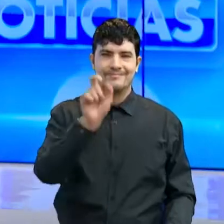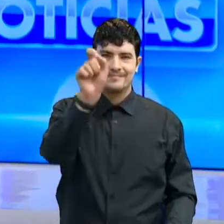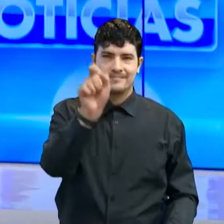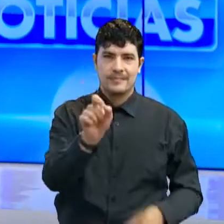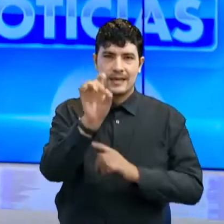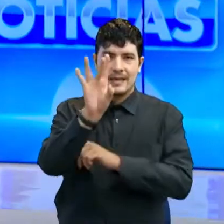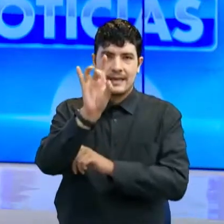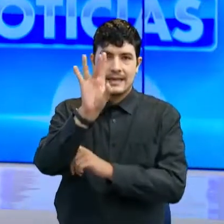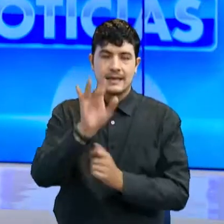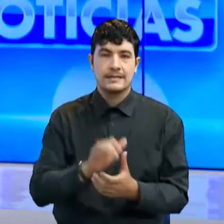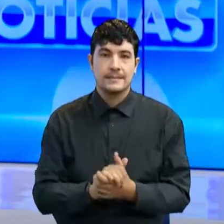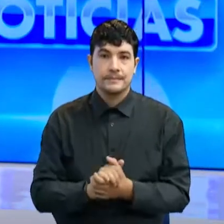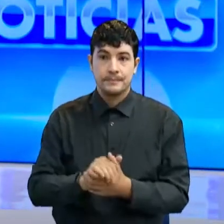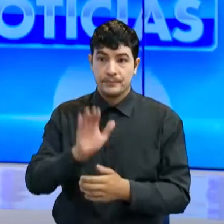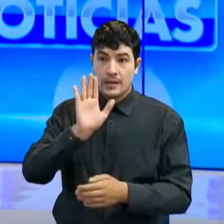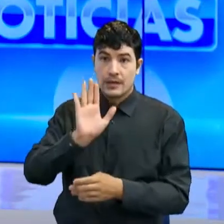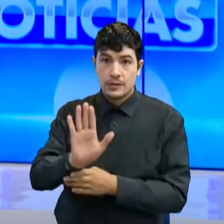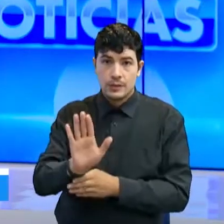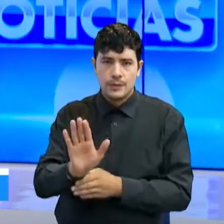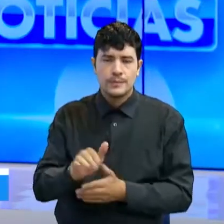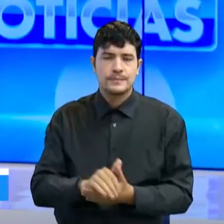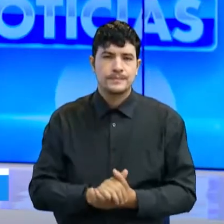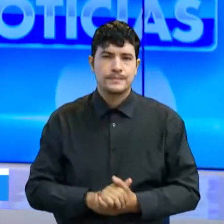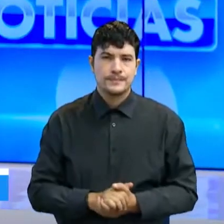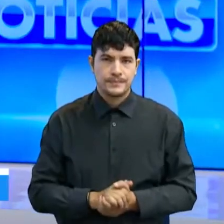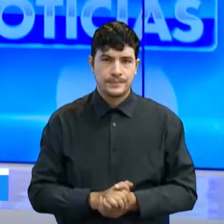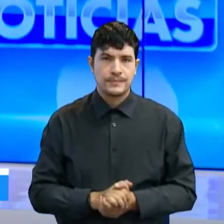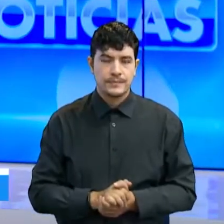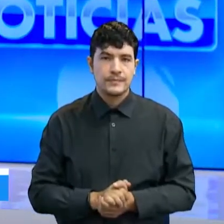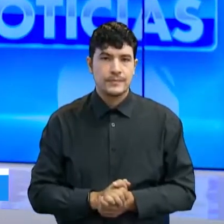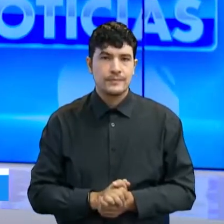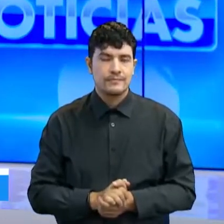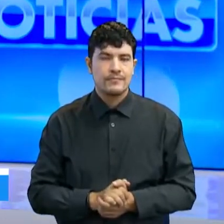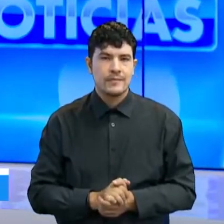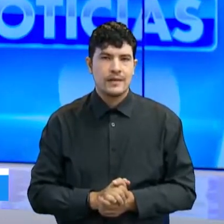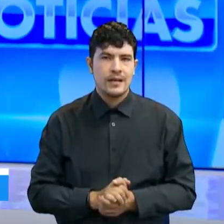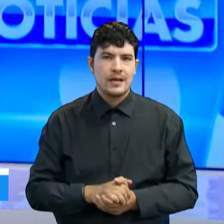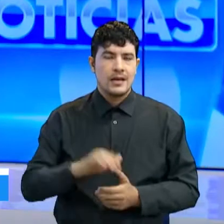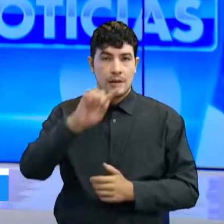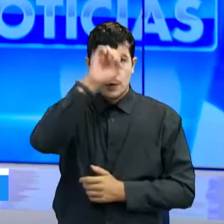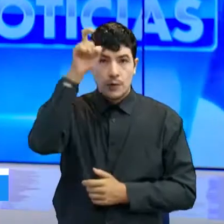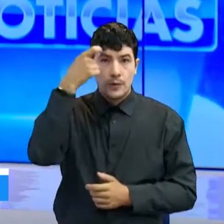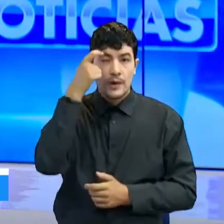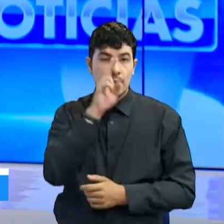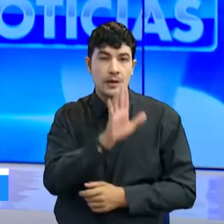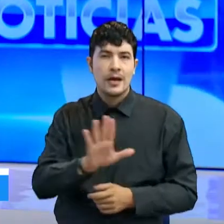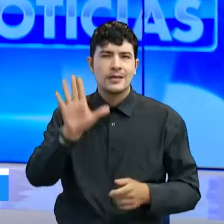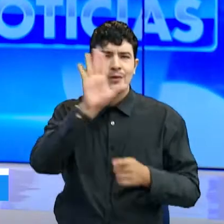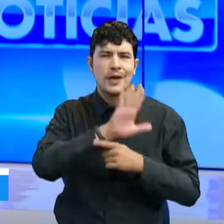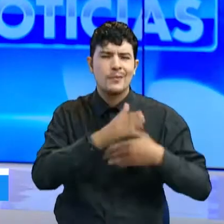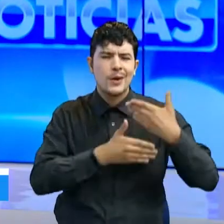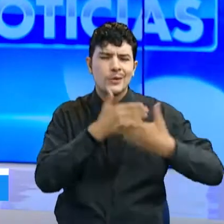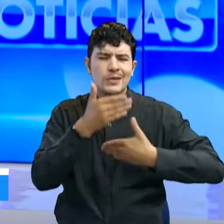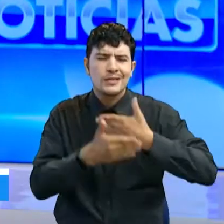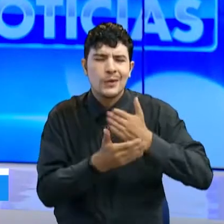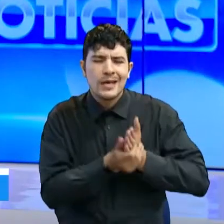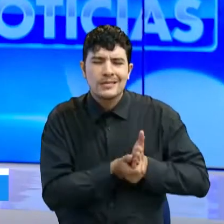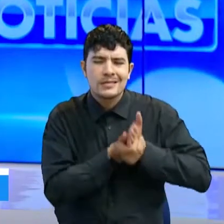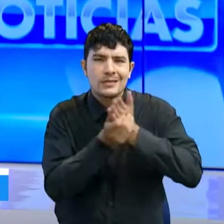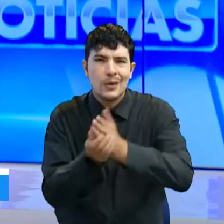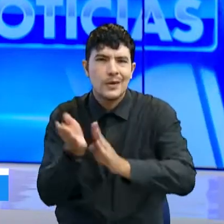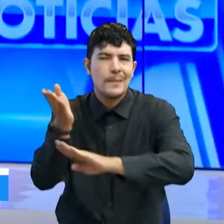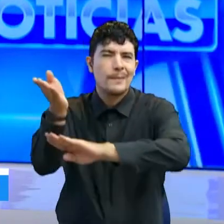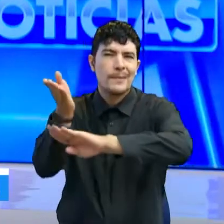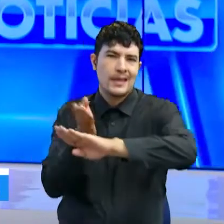Y sobre las gestiones para acceder a una eventual vacuna, el gobierno nacional ha avanzado en términos de evaluación de los posibles